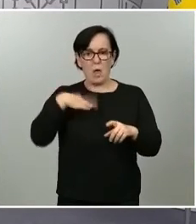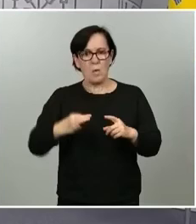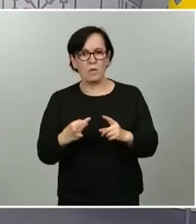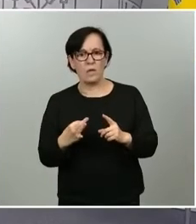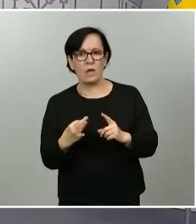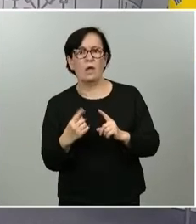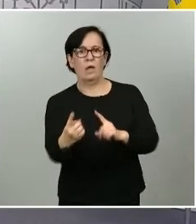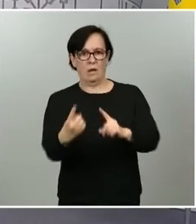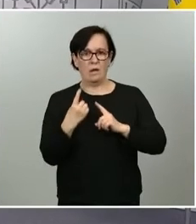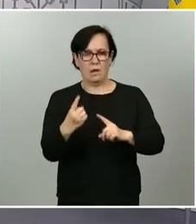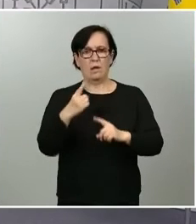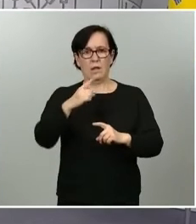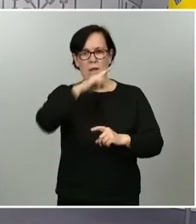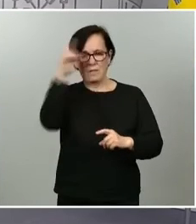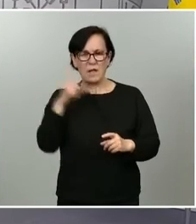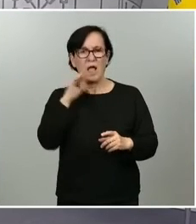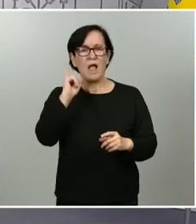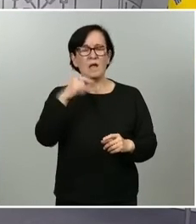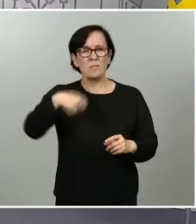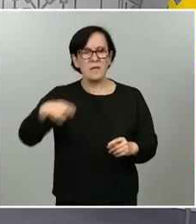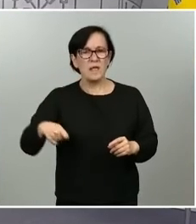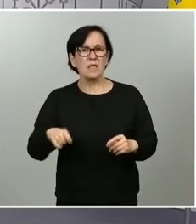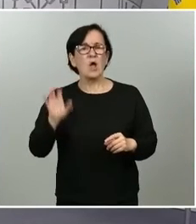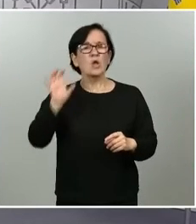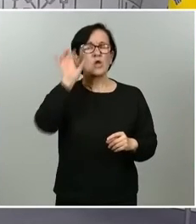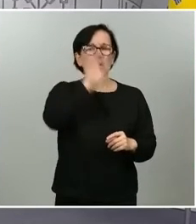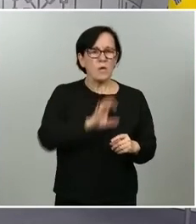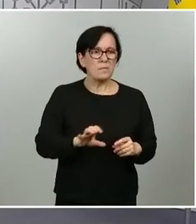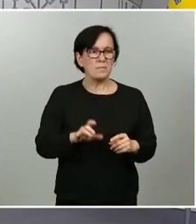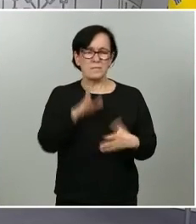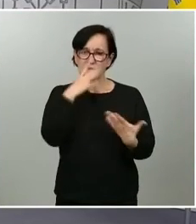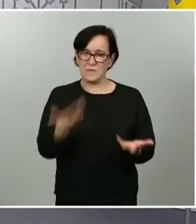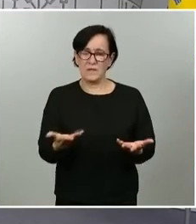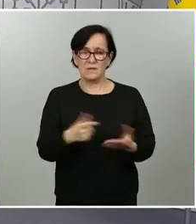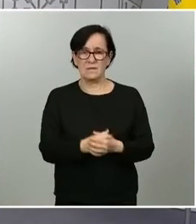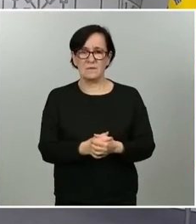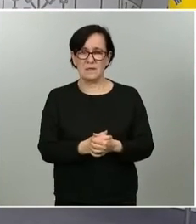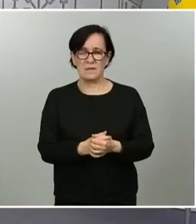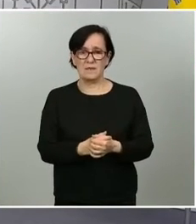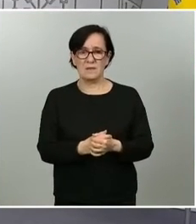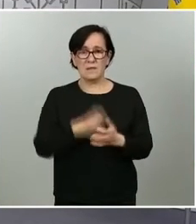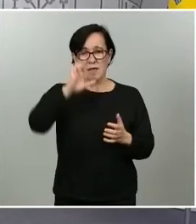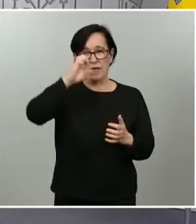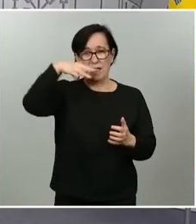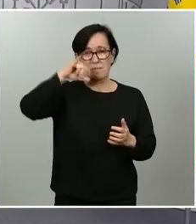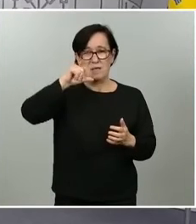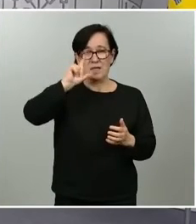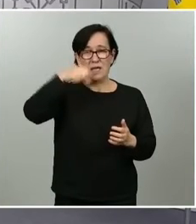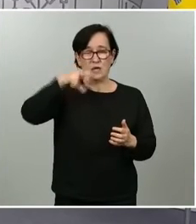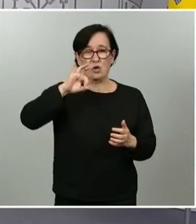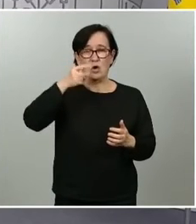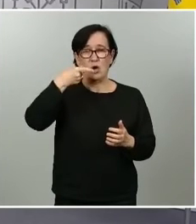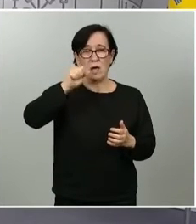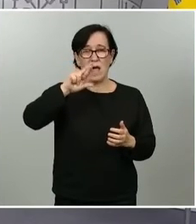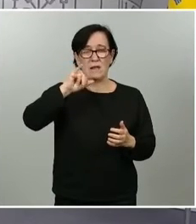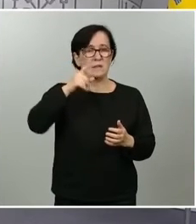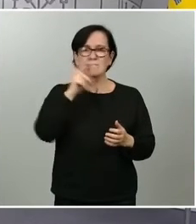y ha habido algún presidente de comunidad como es el caso de Emiliano García Paje que no